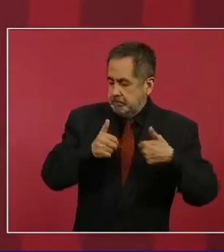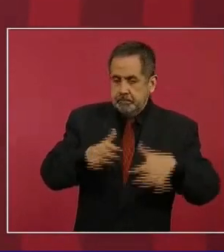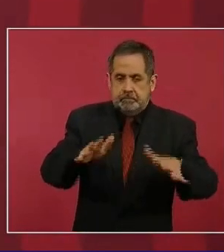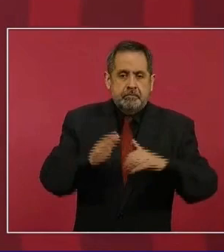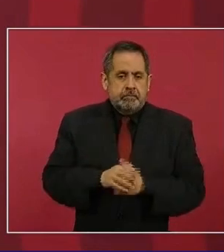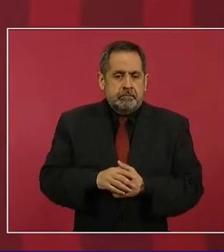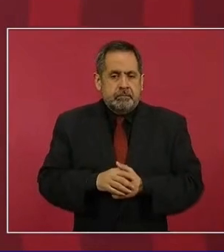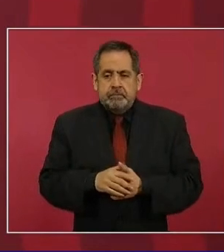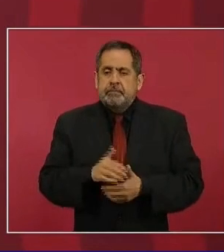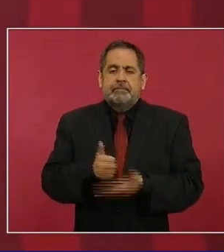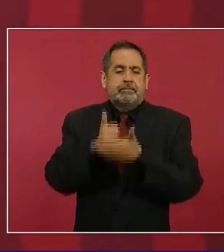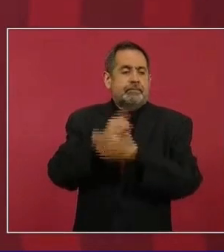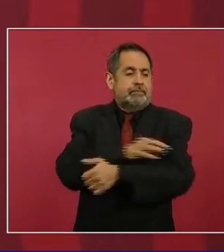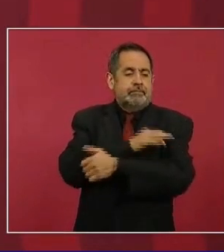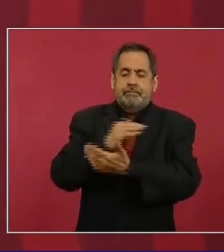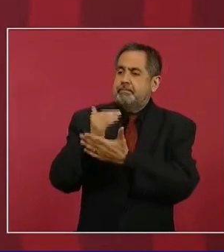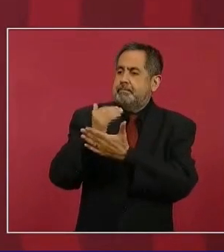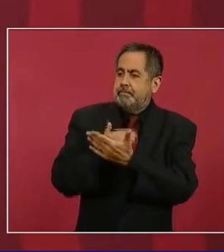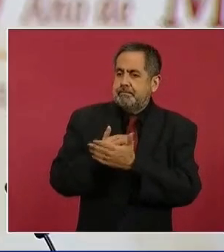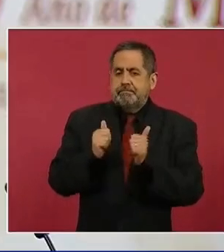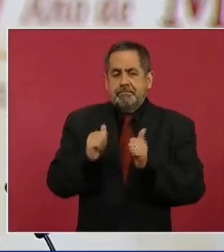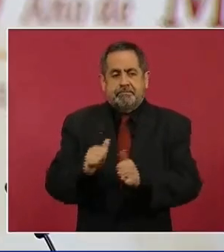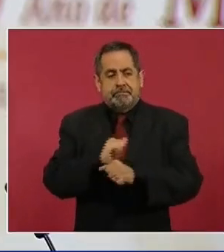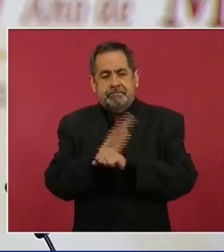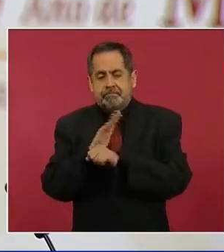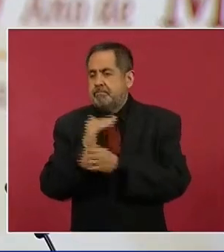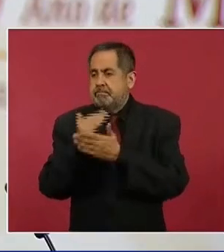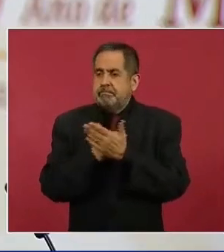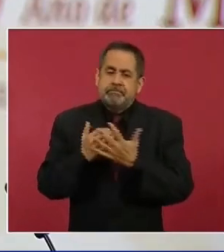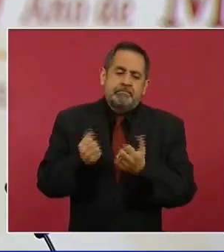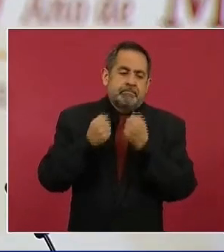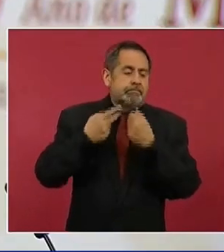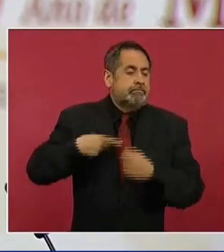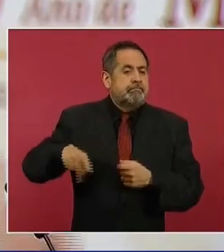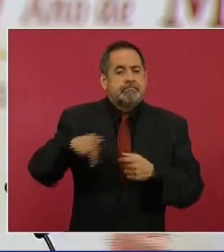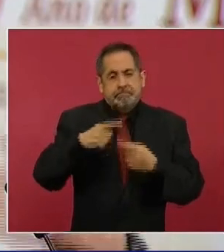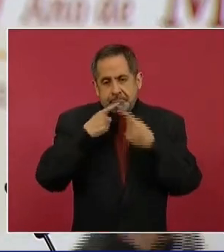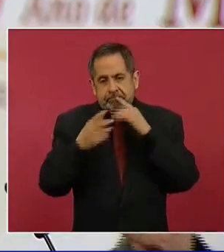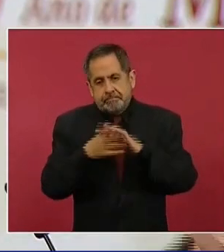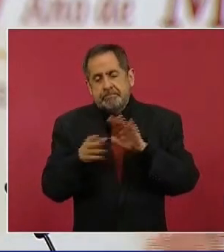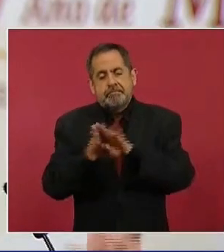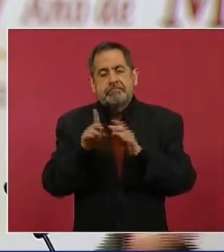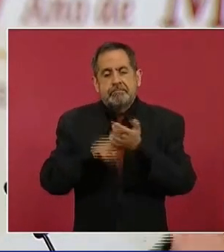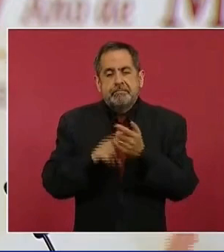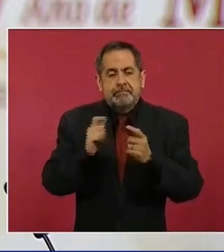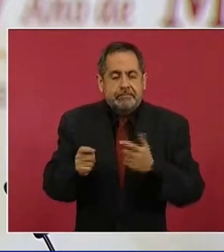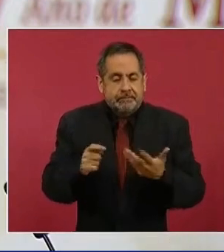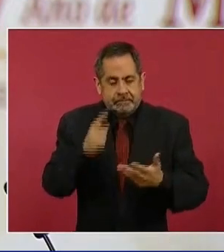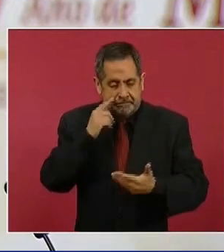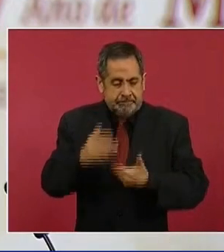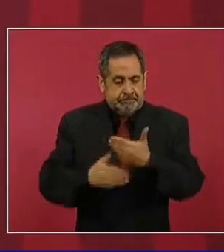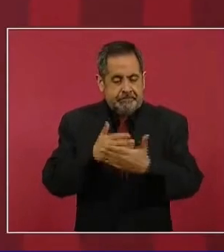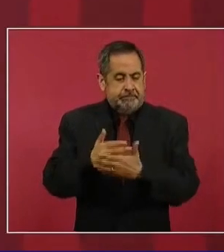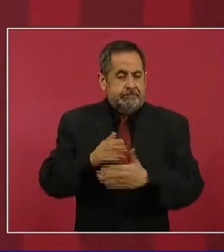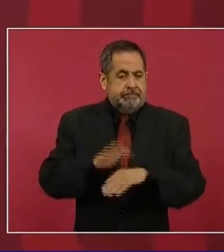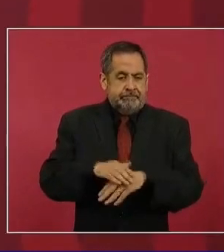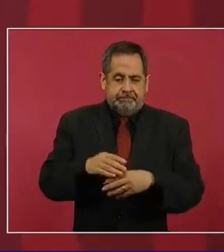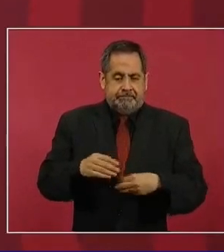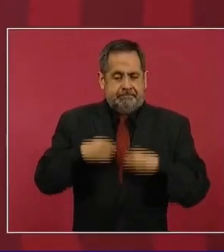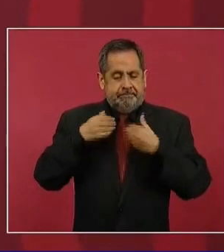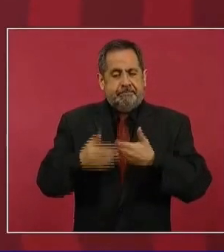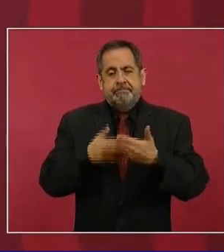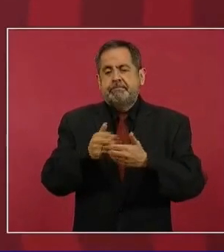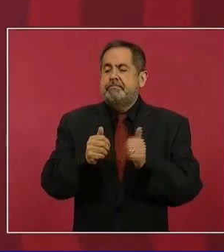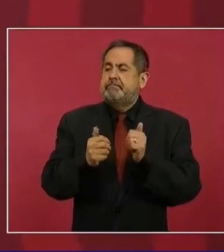protege, reduce el riesgo de COVID grave, salva vidas, pero también ayuda a incorporarse a la vida convencional,